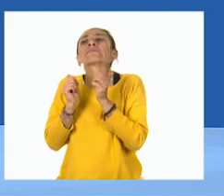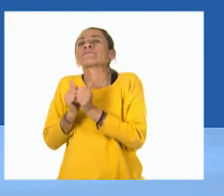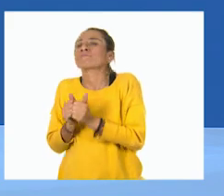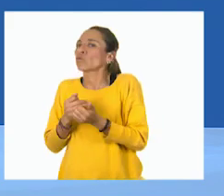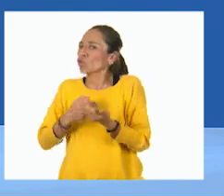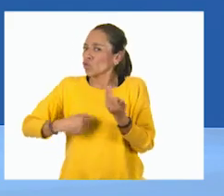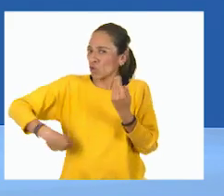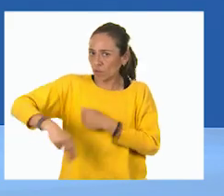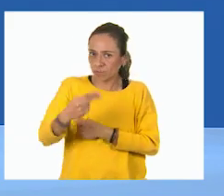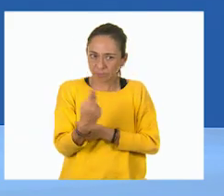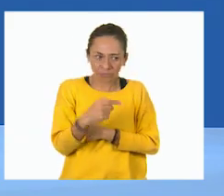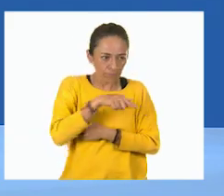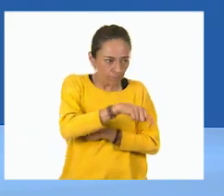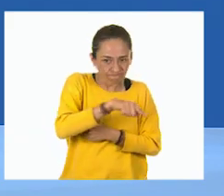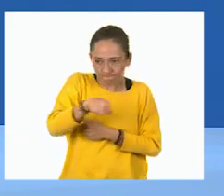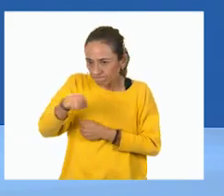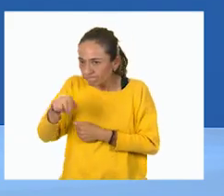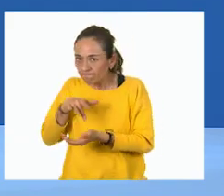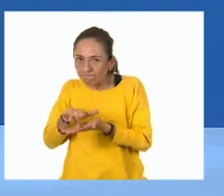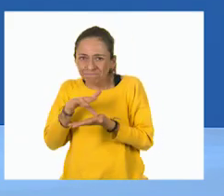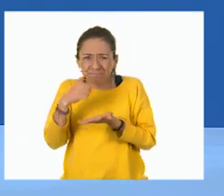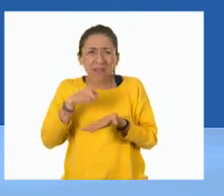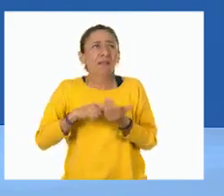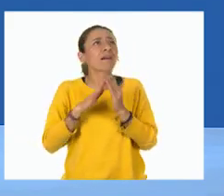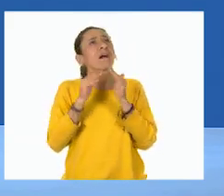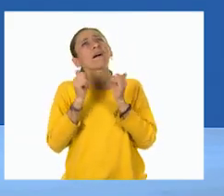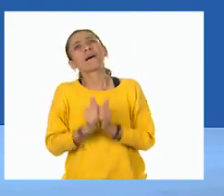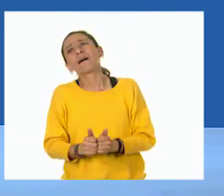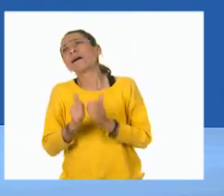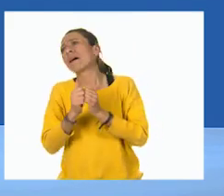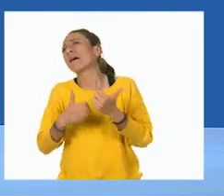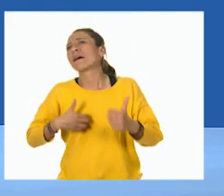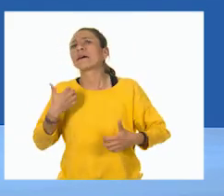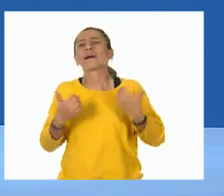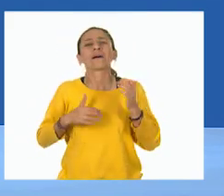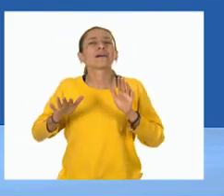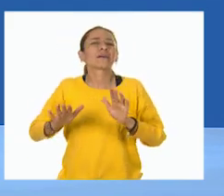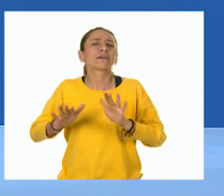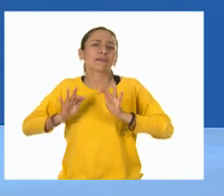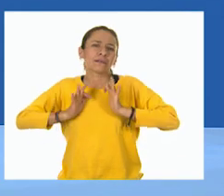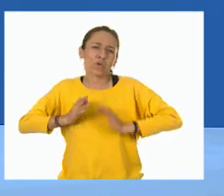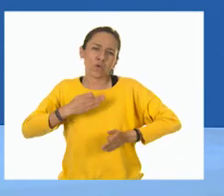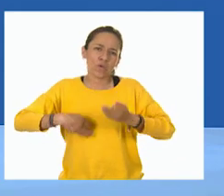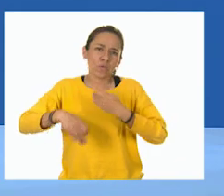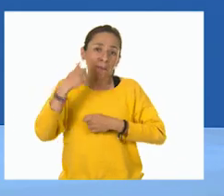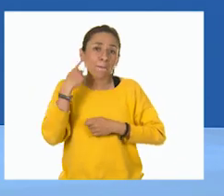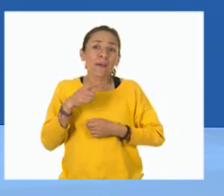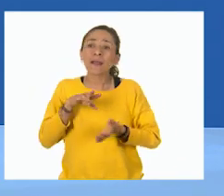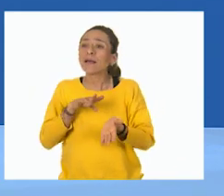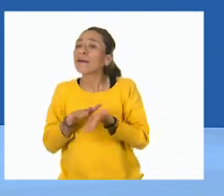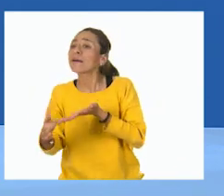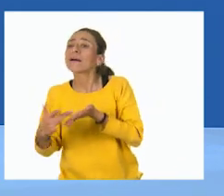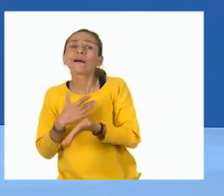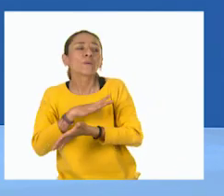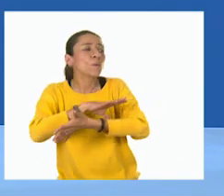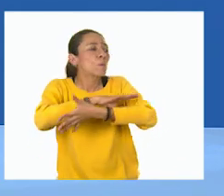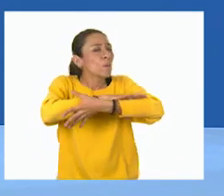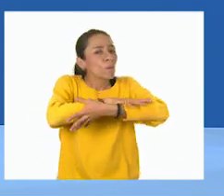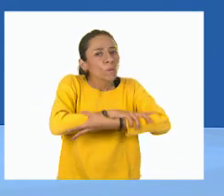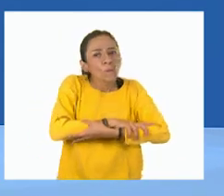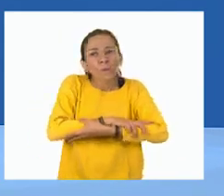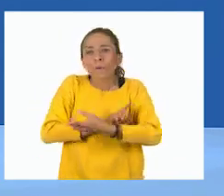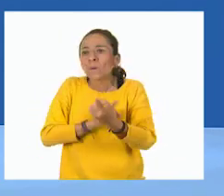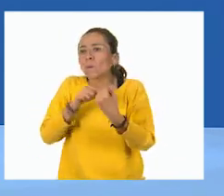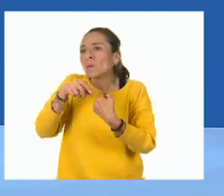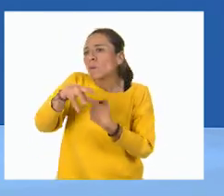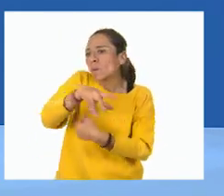sea menos pesado para todas y todos en casita. Y lograr que la solidaridad y la empatía sea algo que hagamos